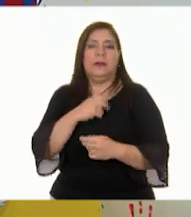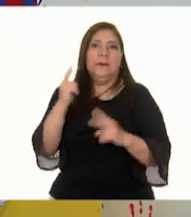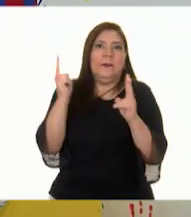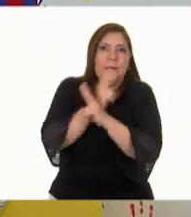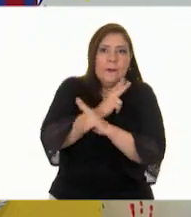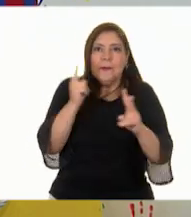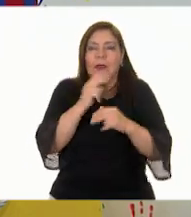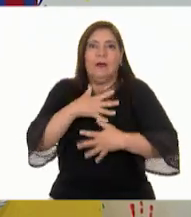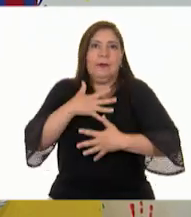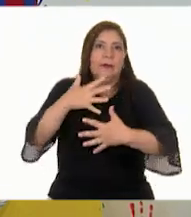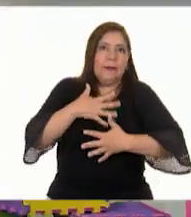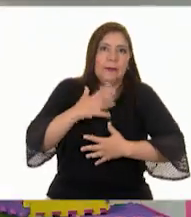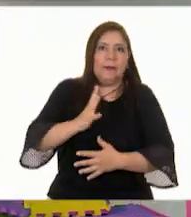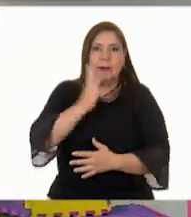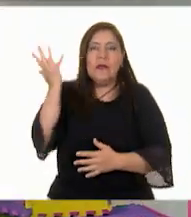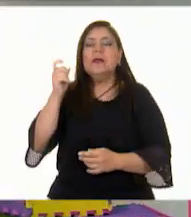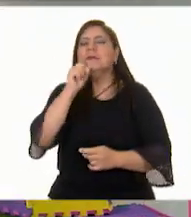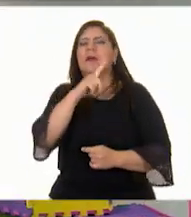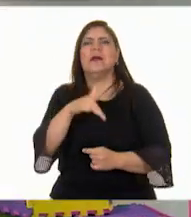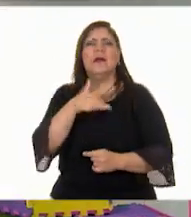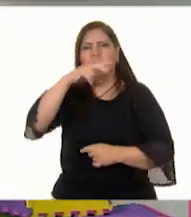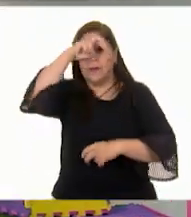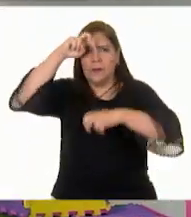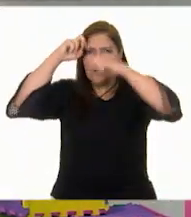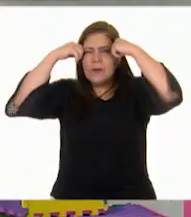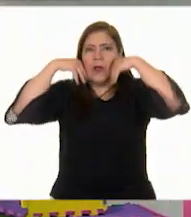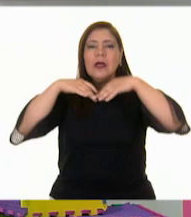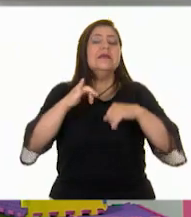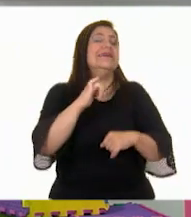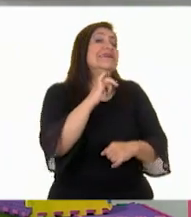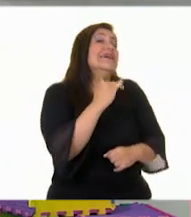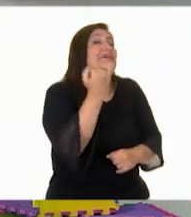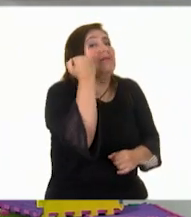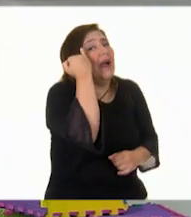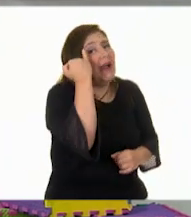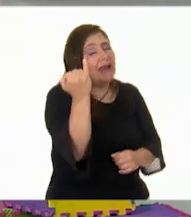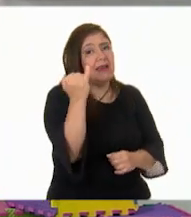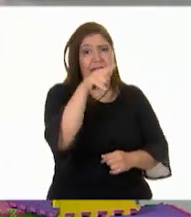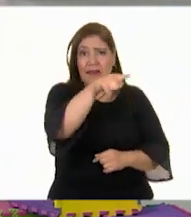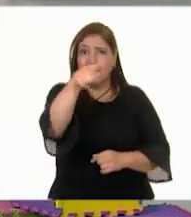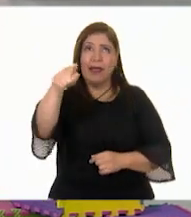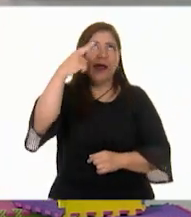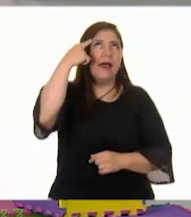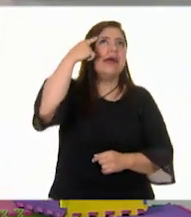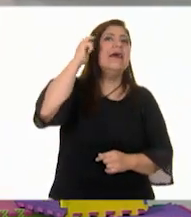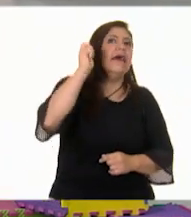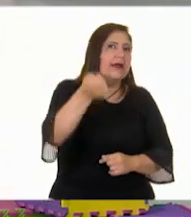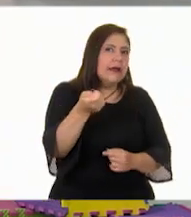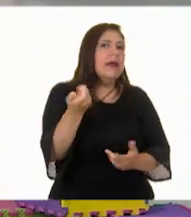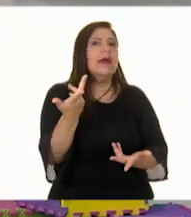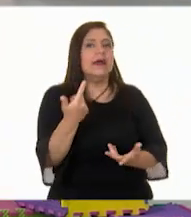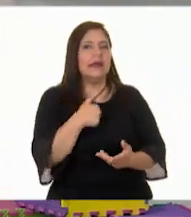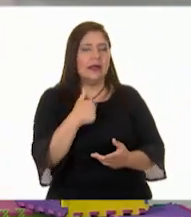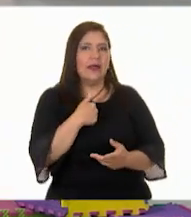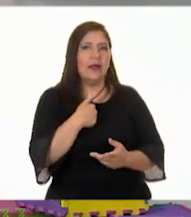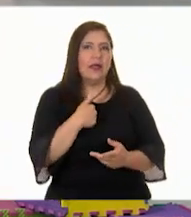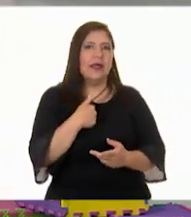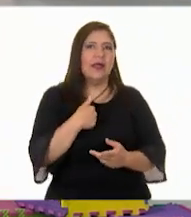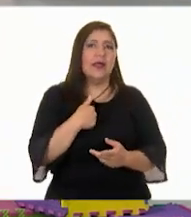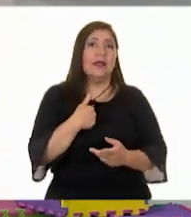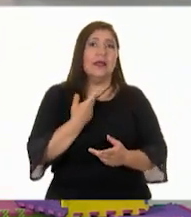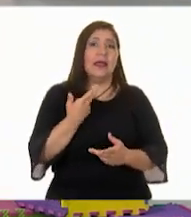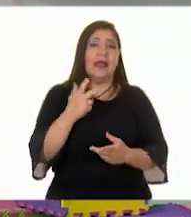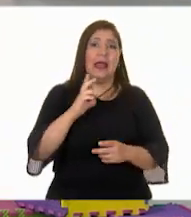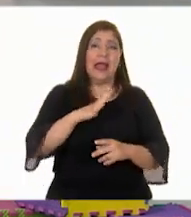sudando. ¿Por qué? Ay, maestra Eli, es que, bueno, adivinan y adivinen todos ustedes allá en casa. Detrás de mí venía